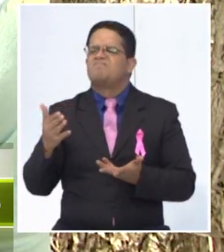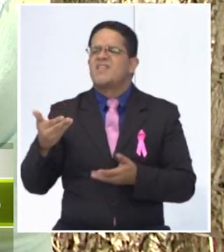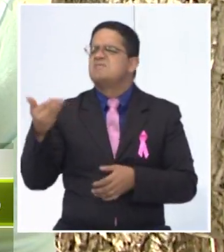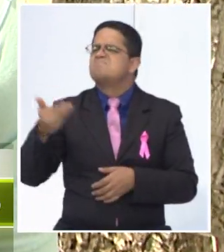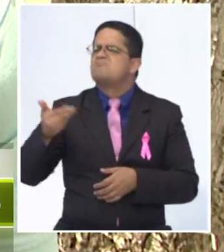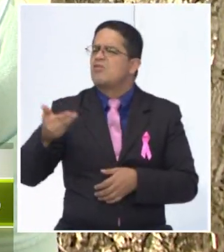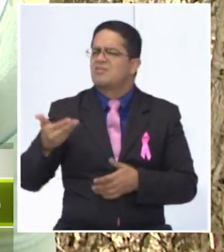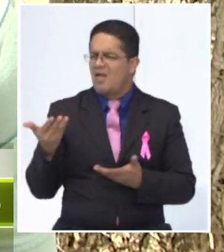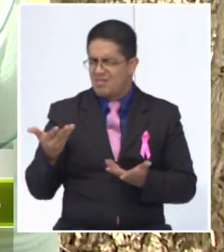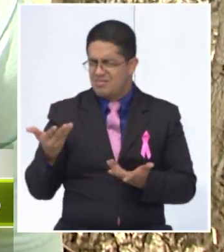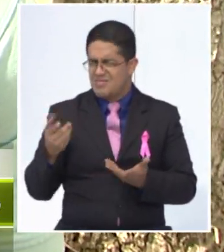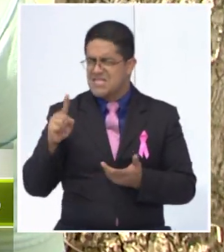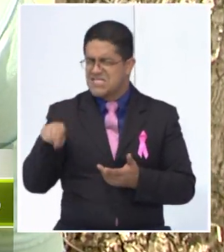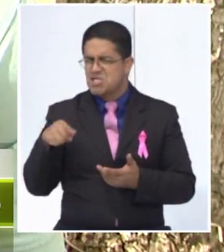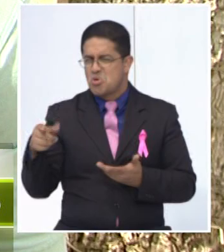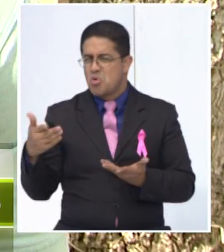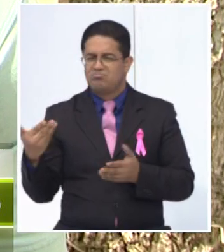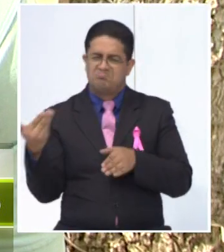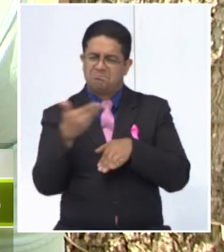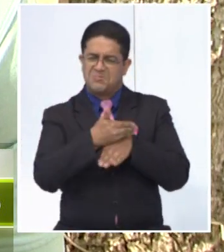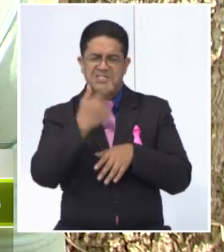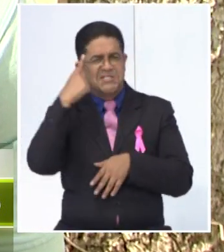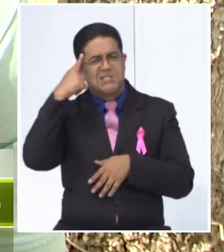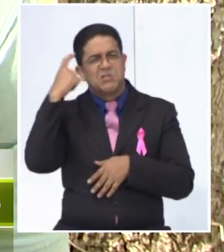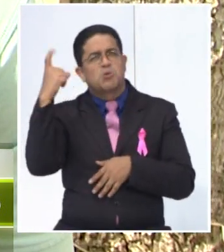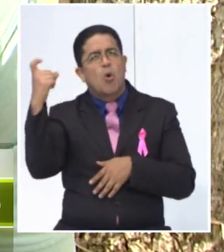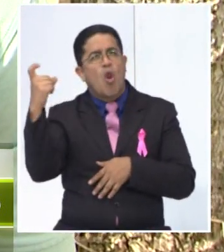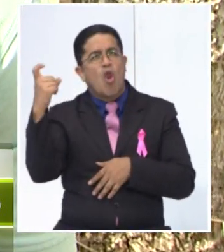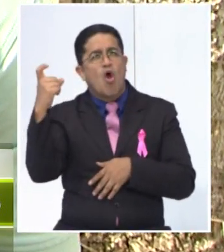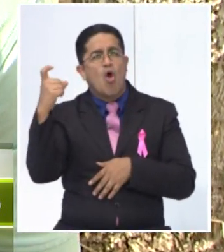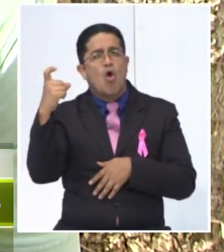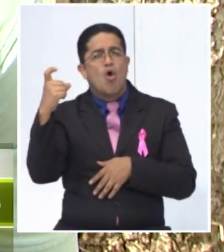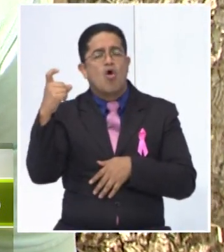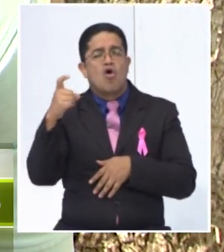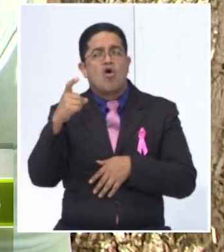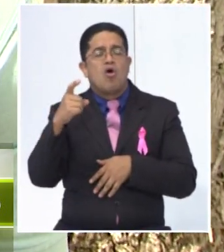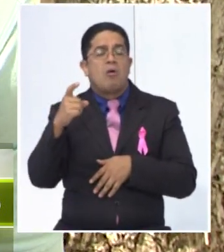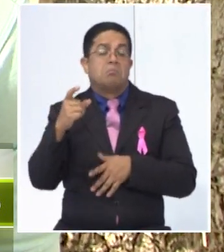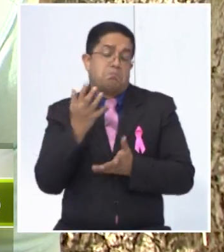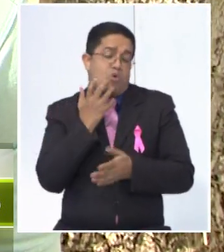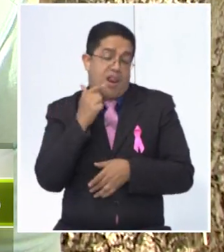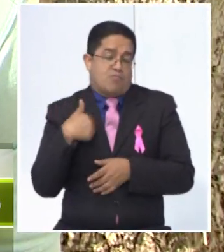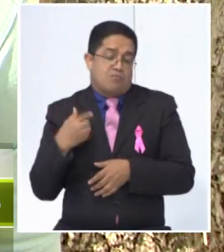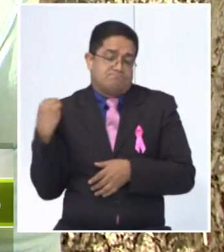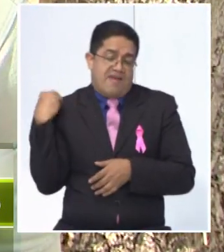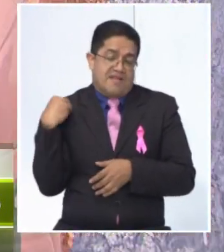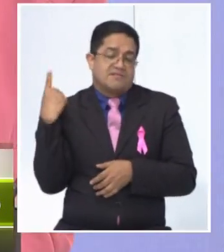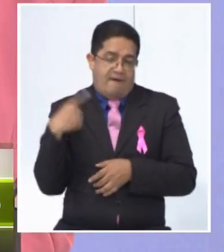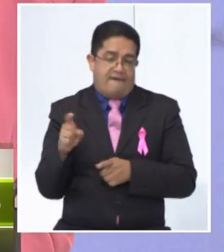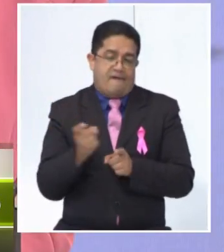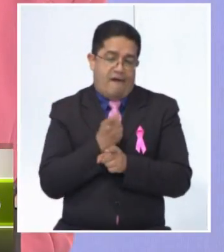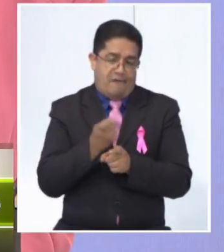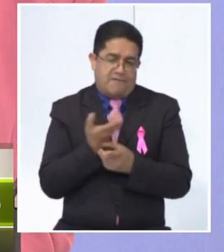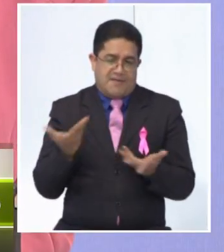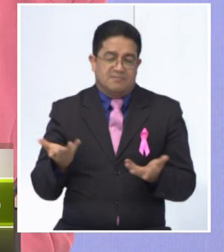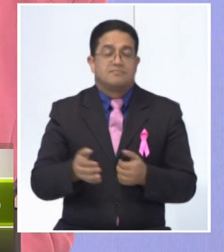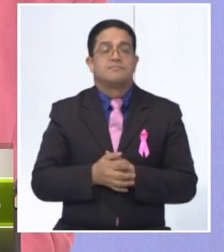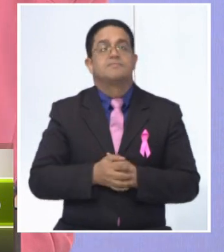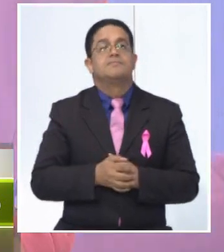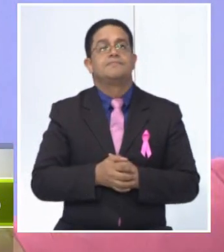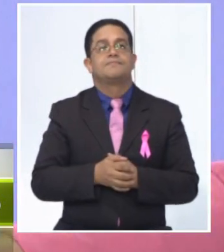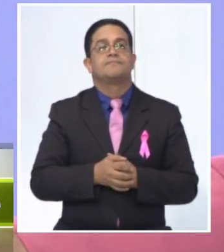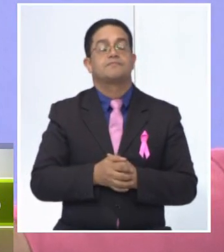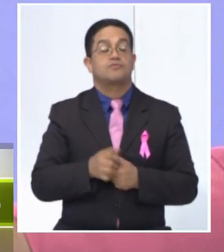sería ir al psicólogo cuando se diagnostican cáncer? Ok. Bueno, yo pienso que es